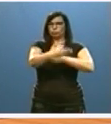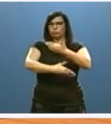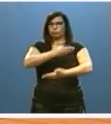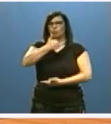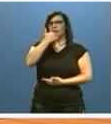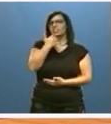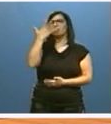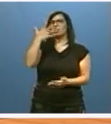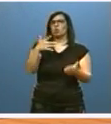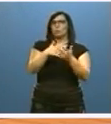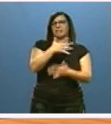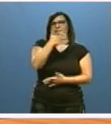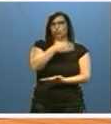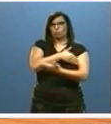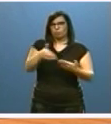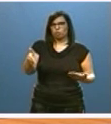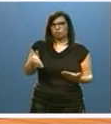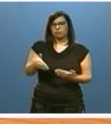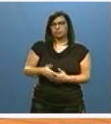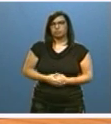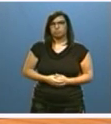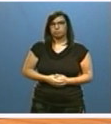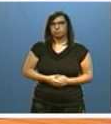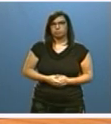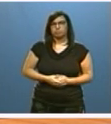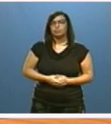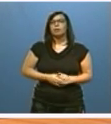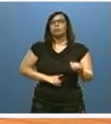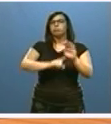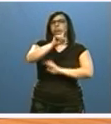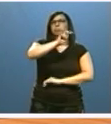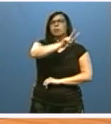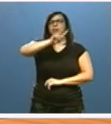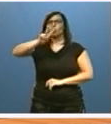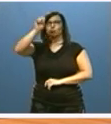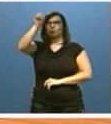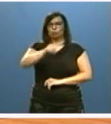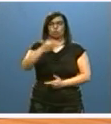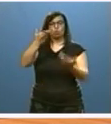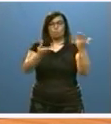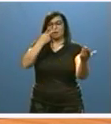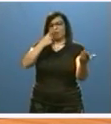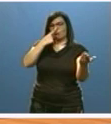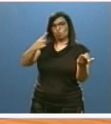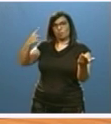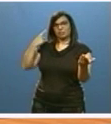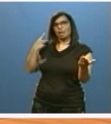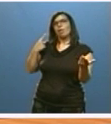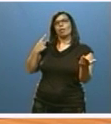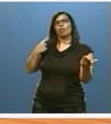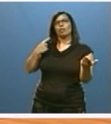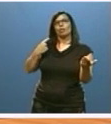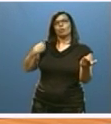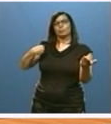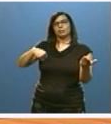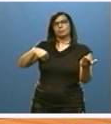casi 5.500 millones con un aumento de más del 22% sobre el mismo periodo de 2015 frente al 1,8